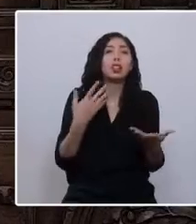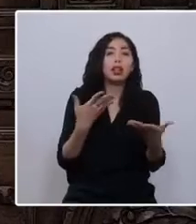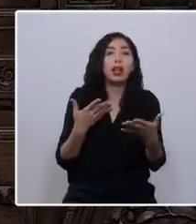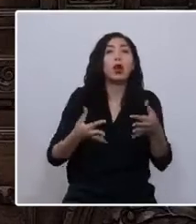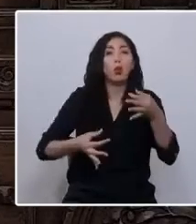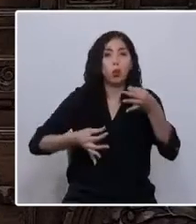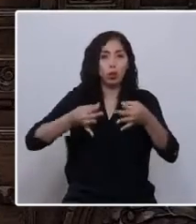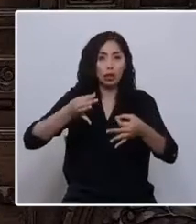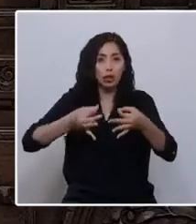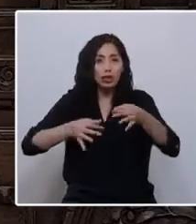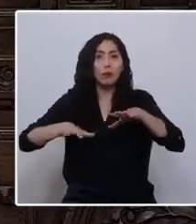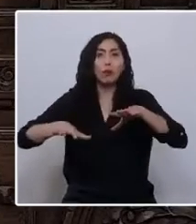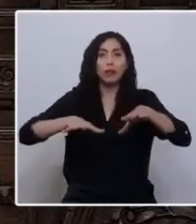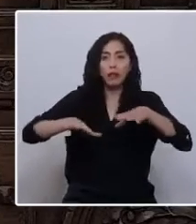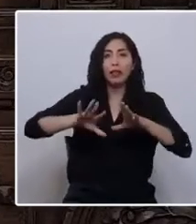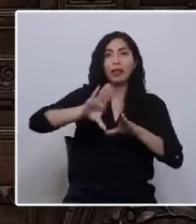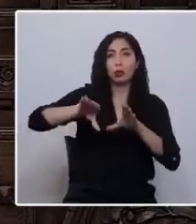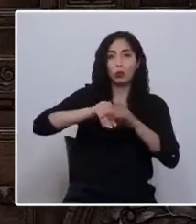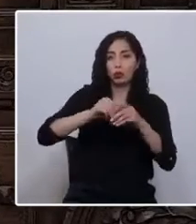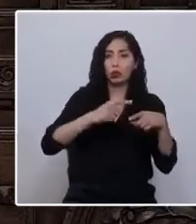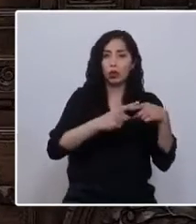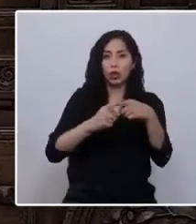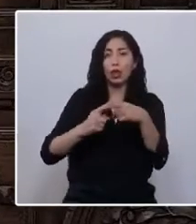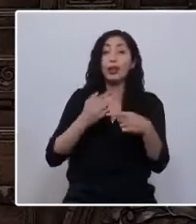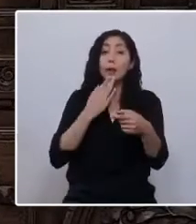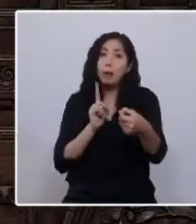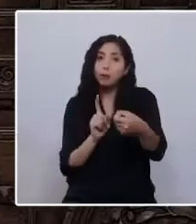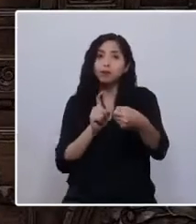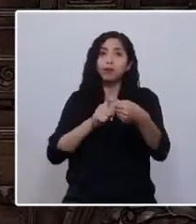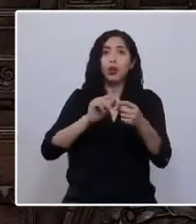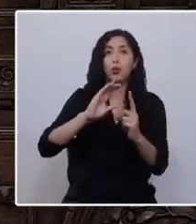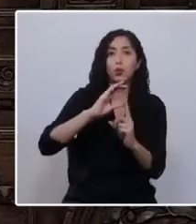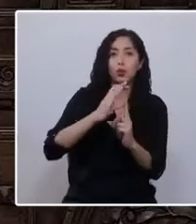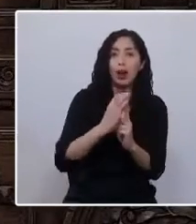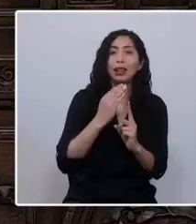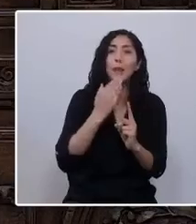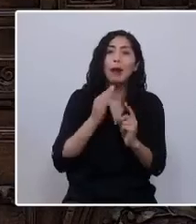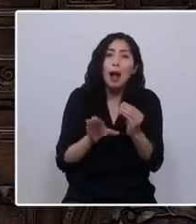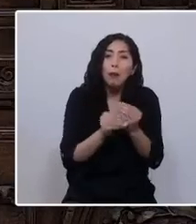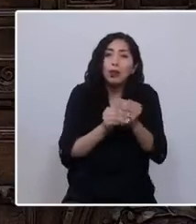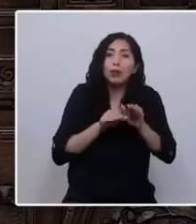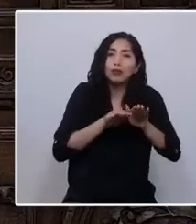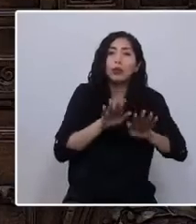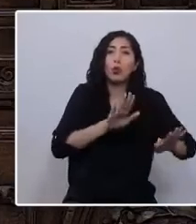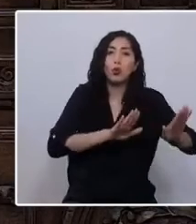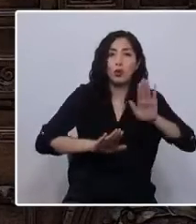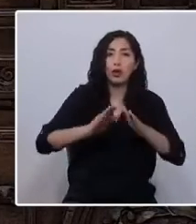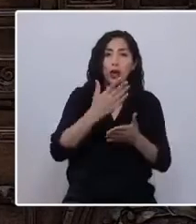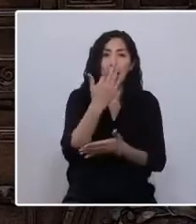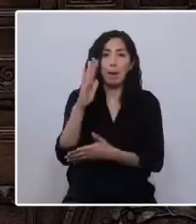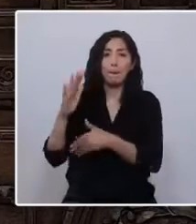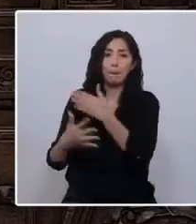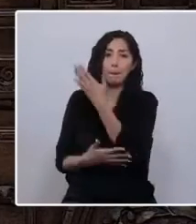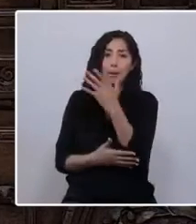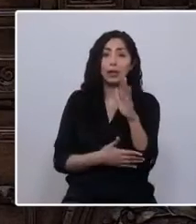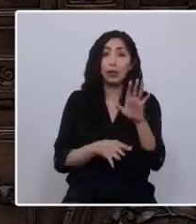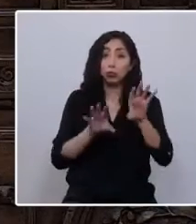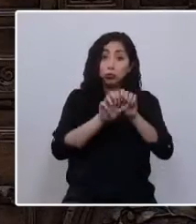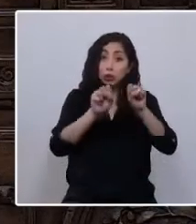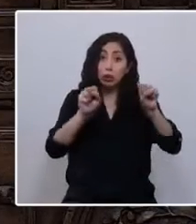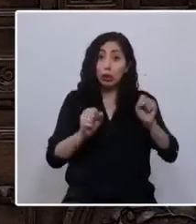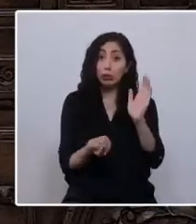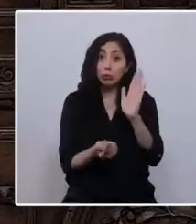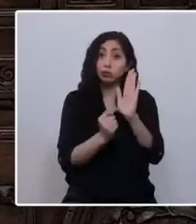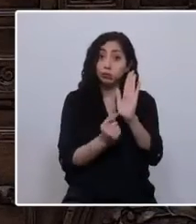movilidad e inclusión social, en la pertenencia cultural y en el aporte al medioambiente. Con un sistema tributario progresivo conforme a la capacidad